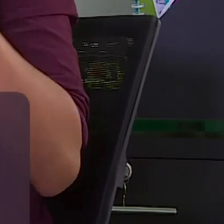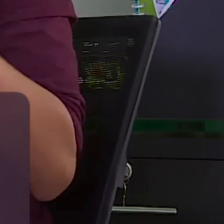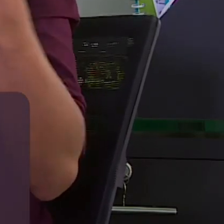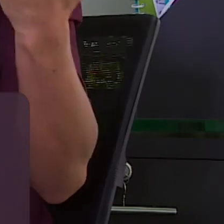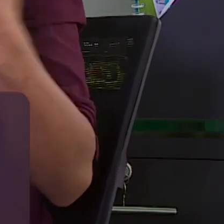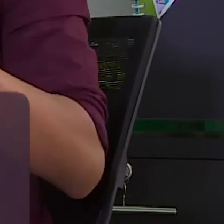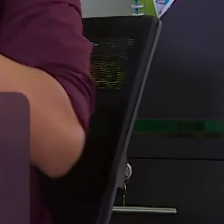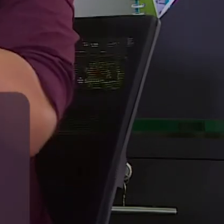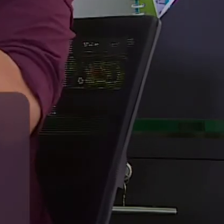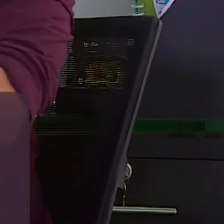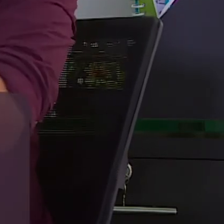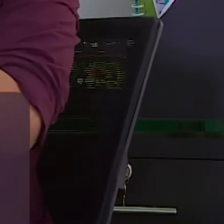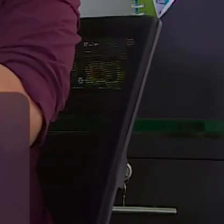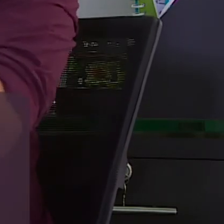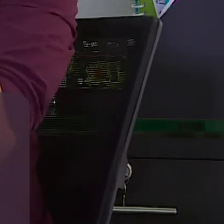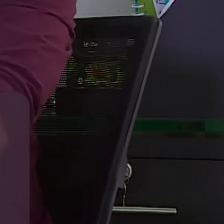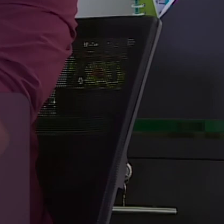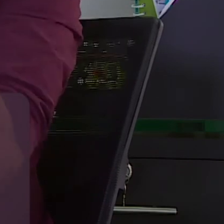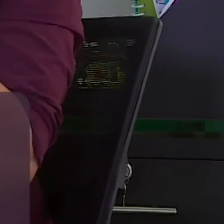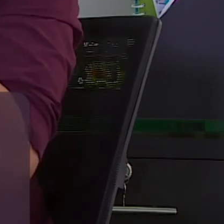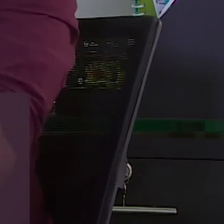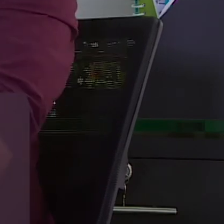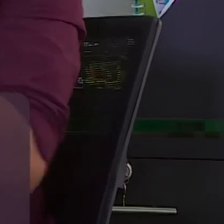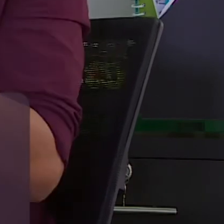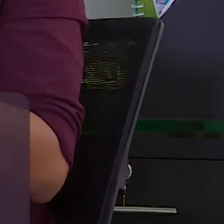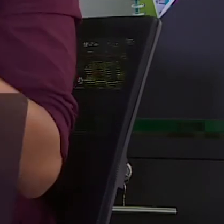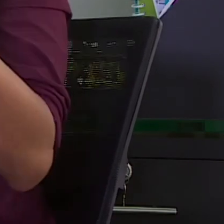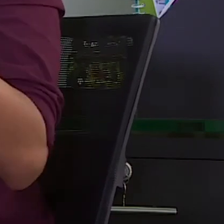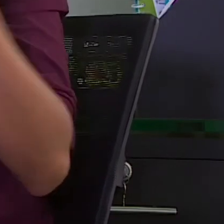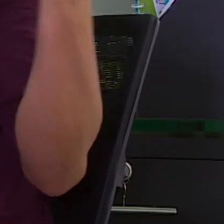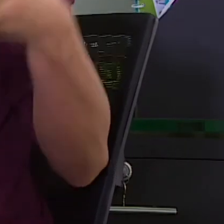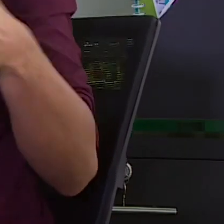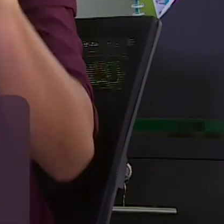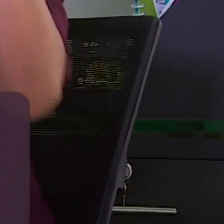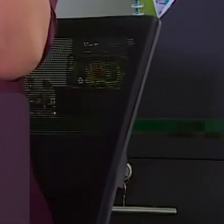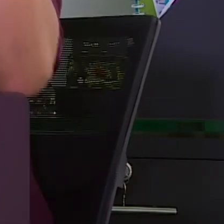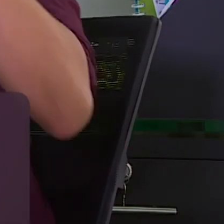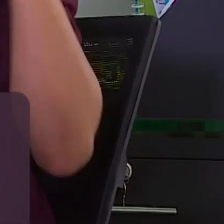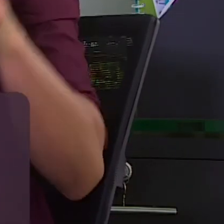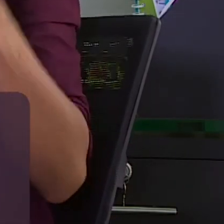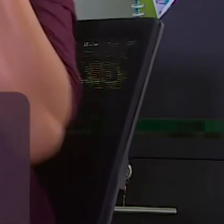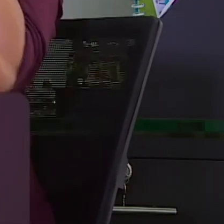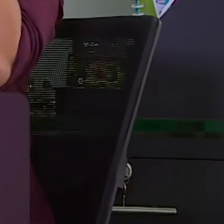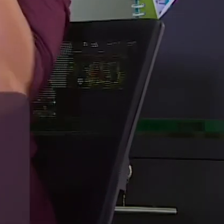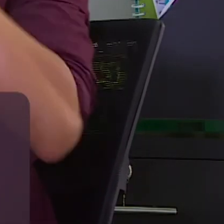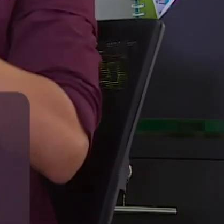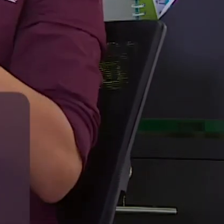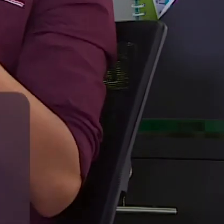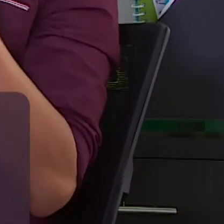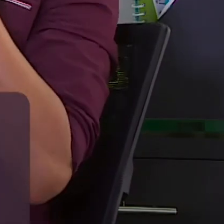este gran cierre para saber cómo la ficción nos puede ayudar a entender el concepto de país